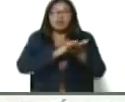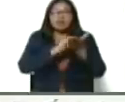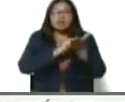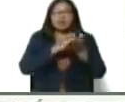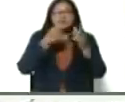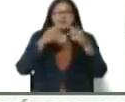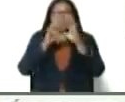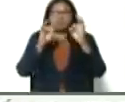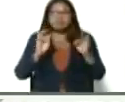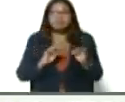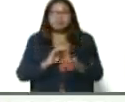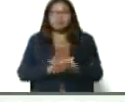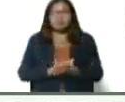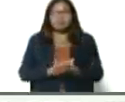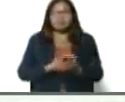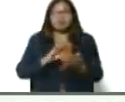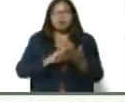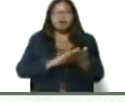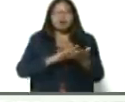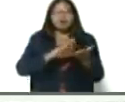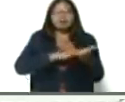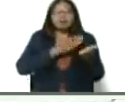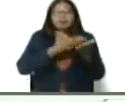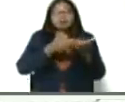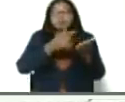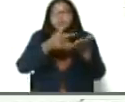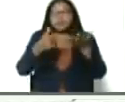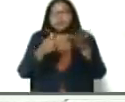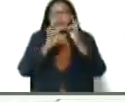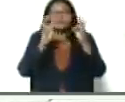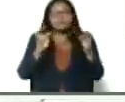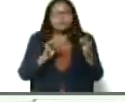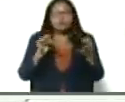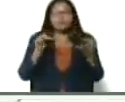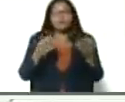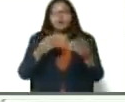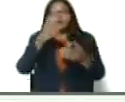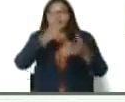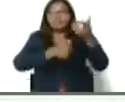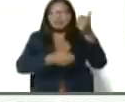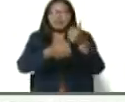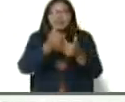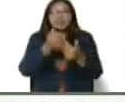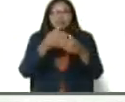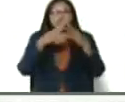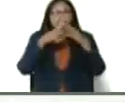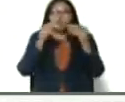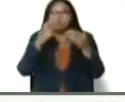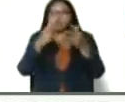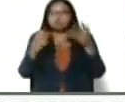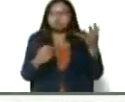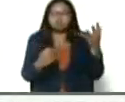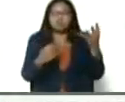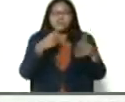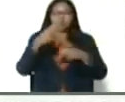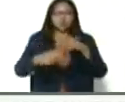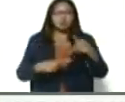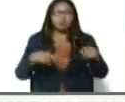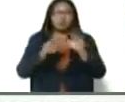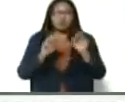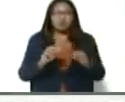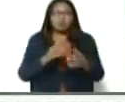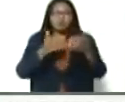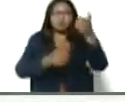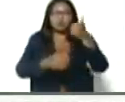queso, arequipe, suero, crema de leche, yogur, chicha, todo esto, con el procesamiento, de estas